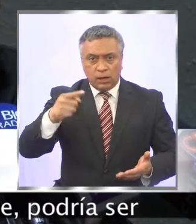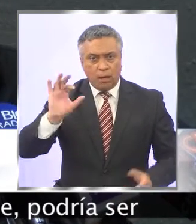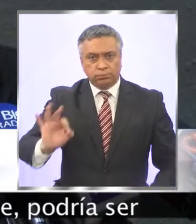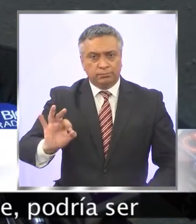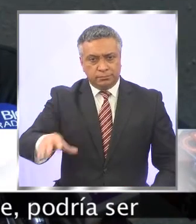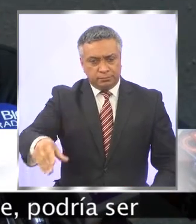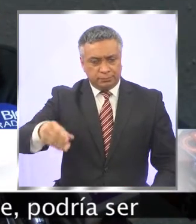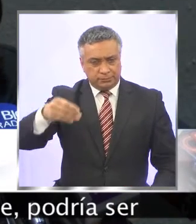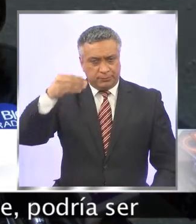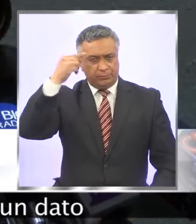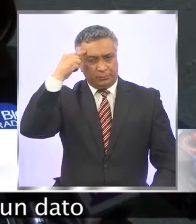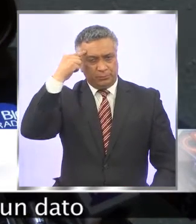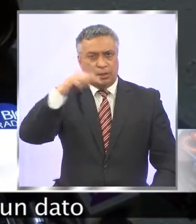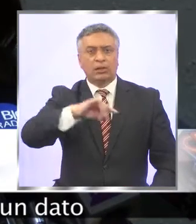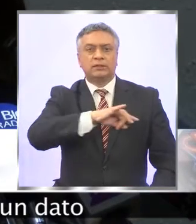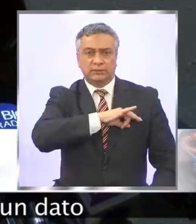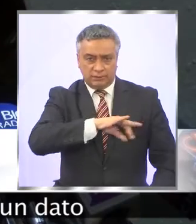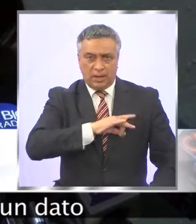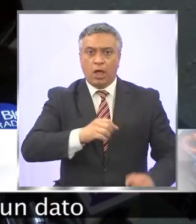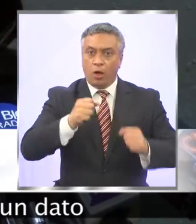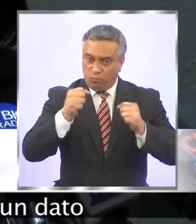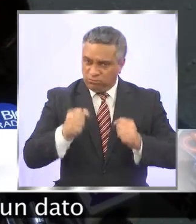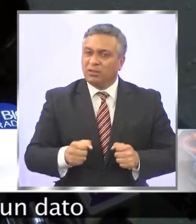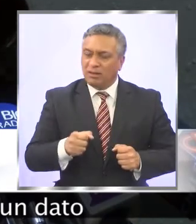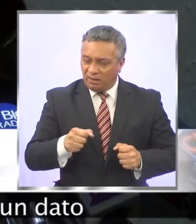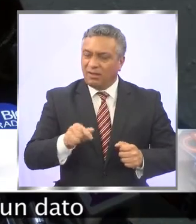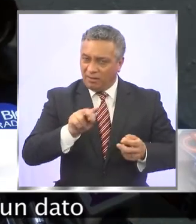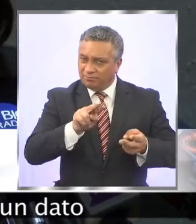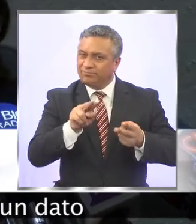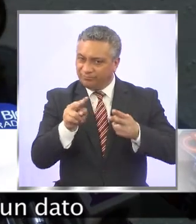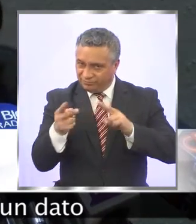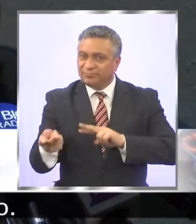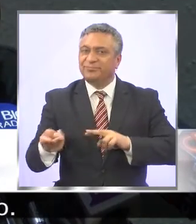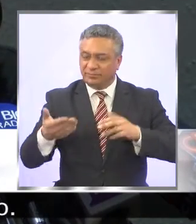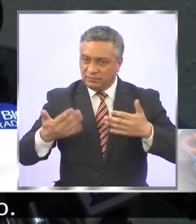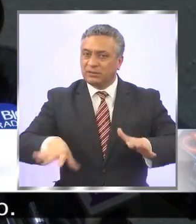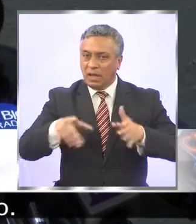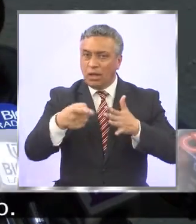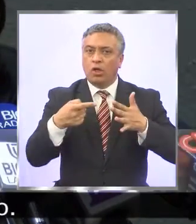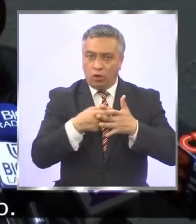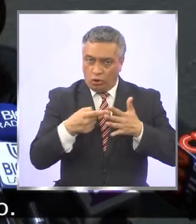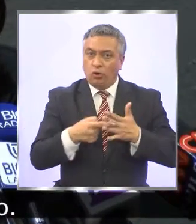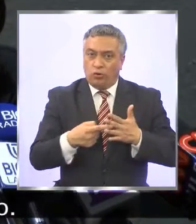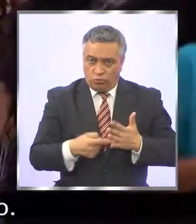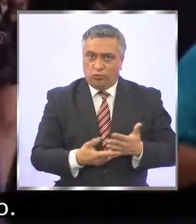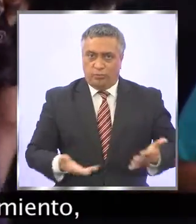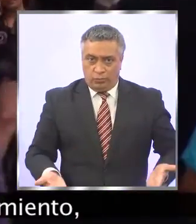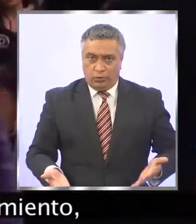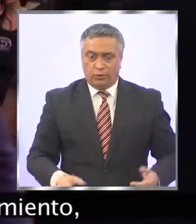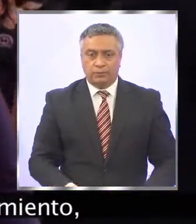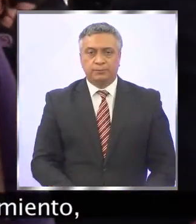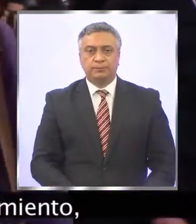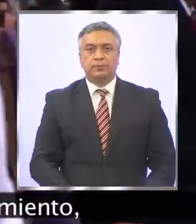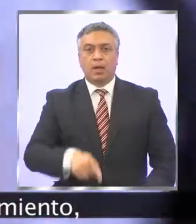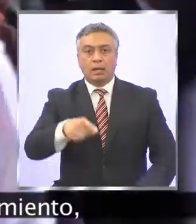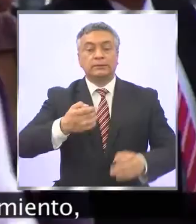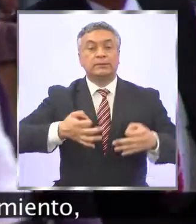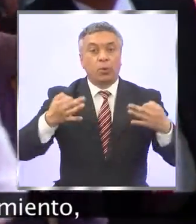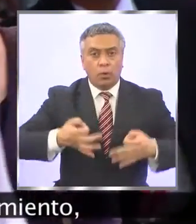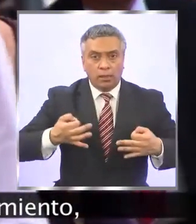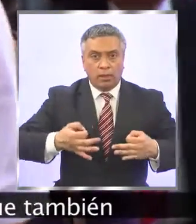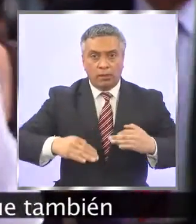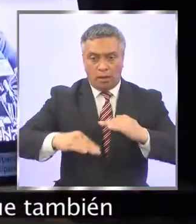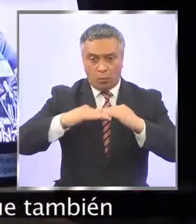de que Chile podría ser un país corrupto y eso es un dato bastante significativo. Seguridad, igualdad,